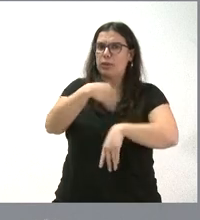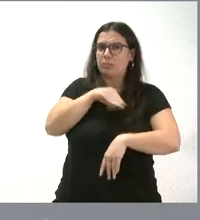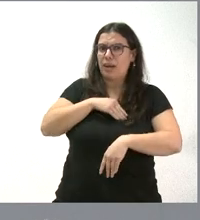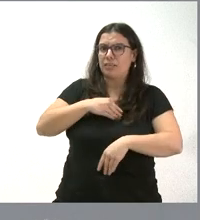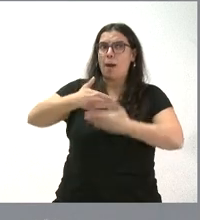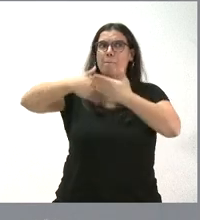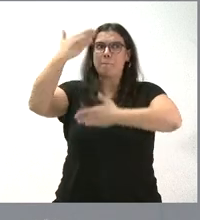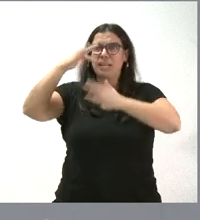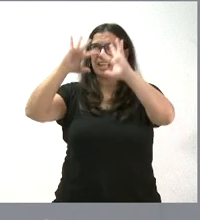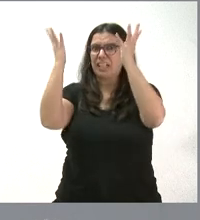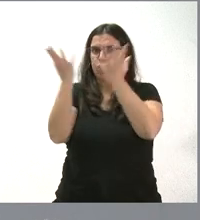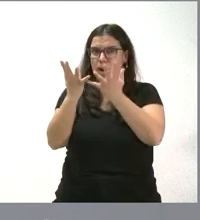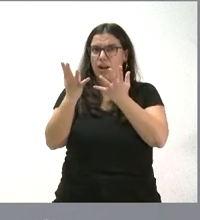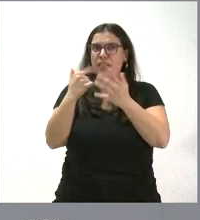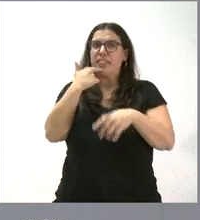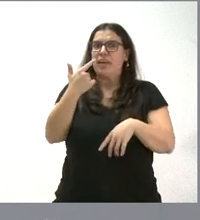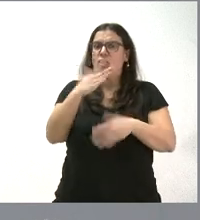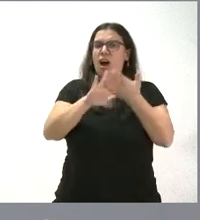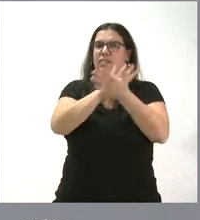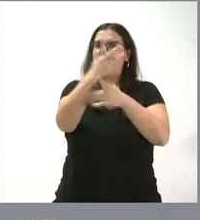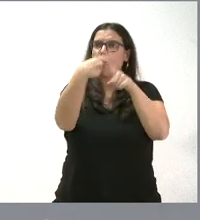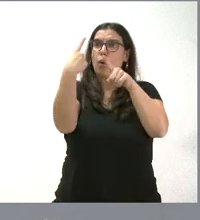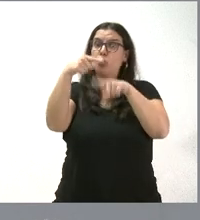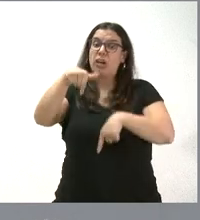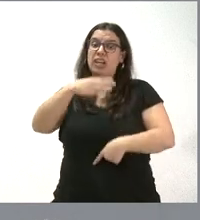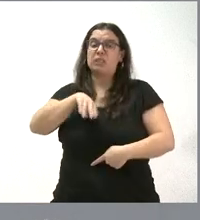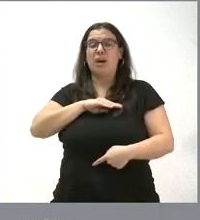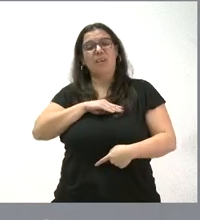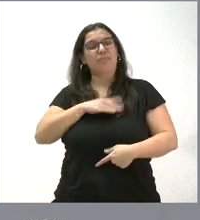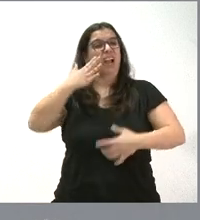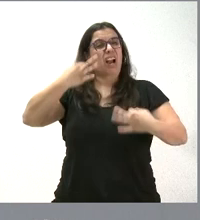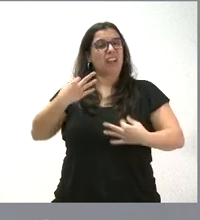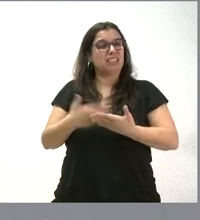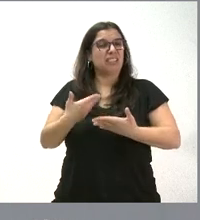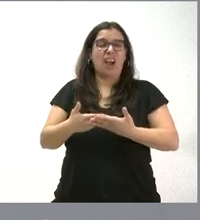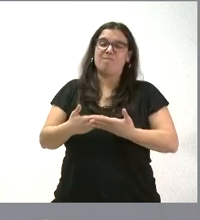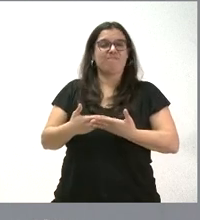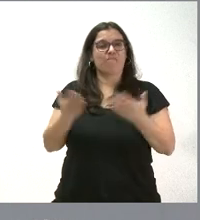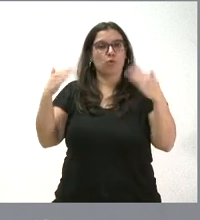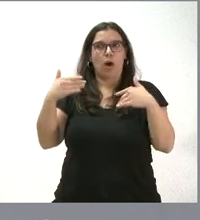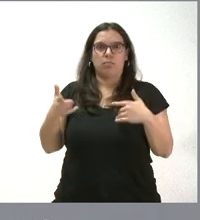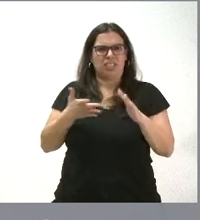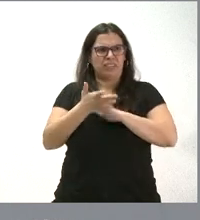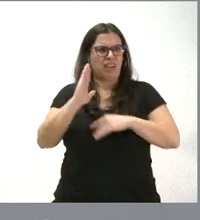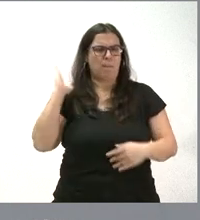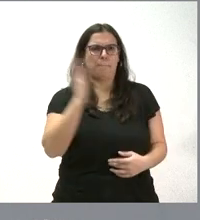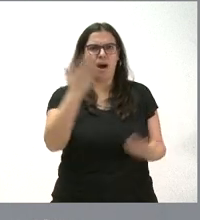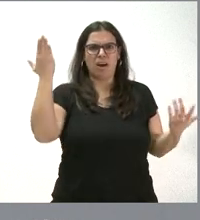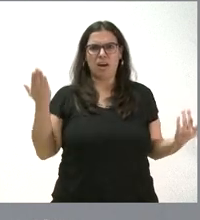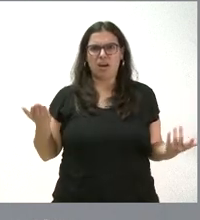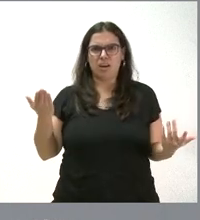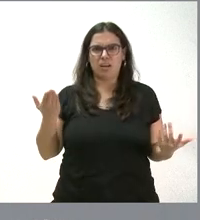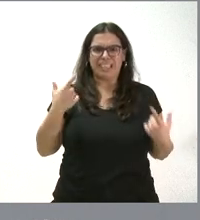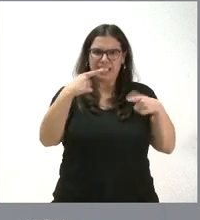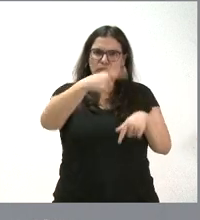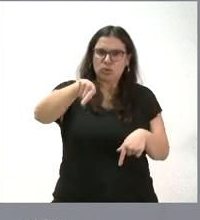incluso fuera de la Unión Europea, diciendo que los productos hechos en España no ofrecen garantías de seguridad alimentaria, hacemos un muy flaco favor a un sector muy